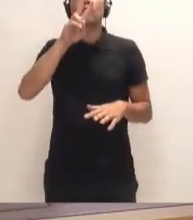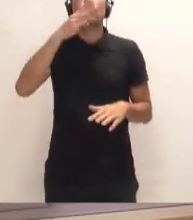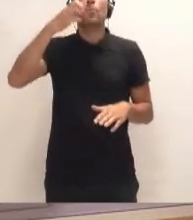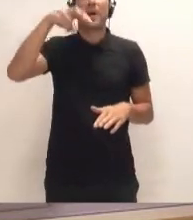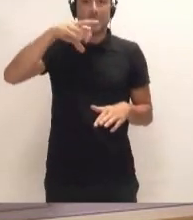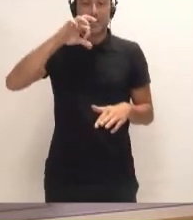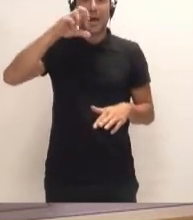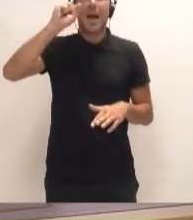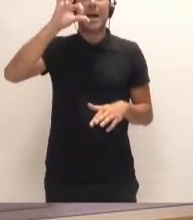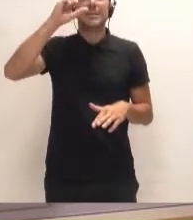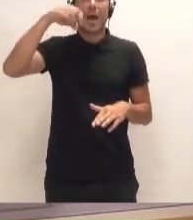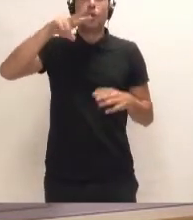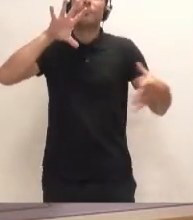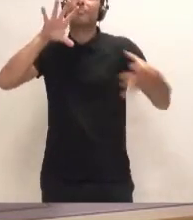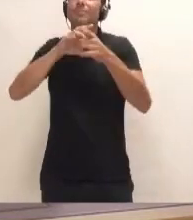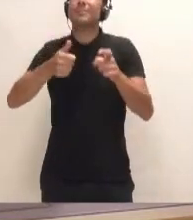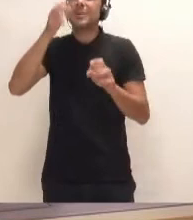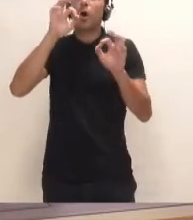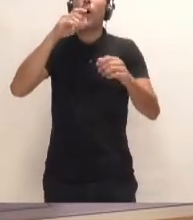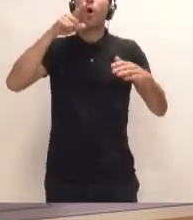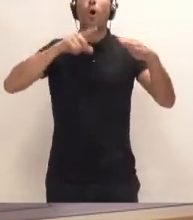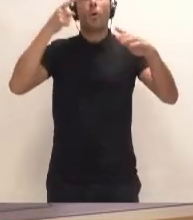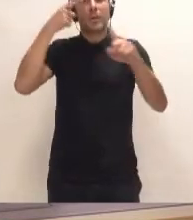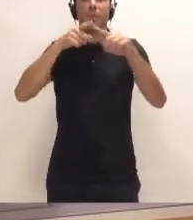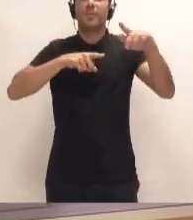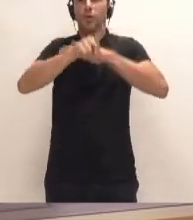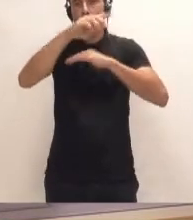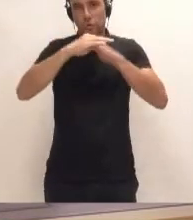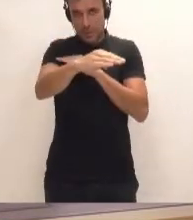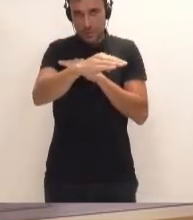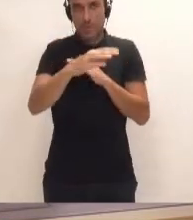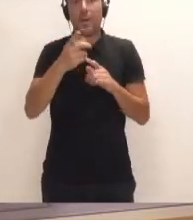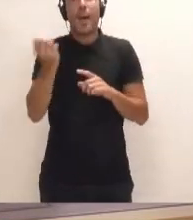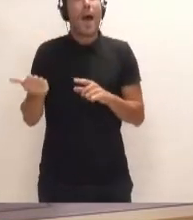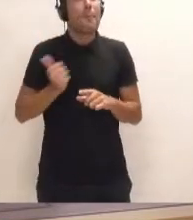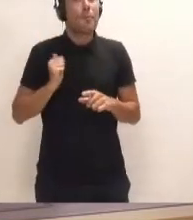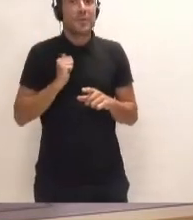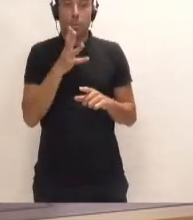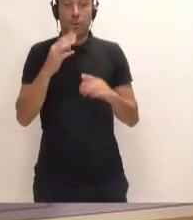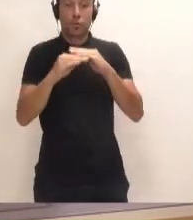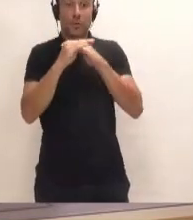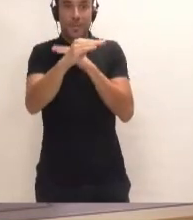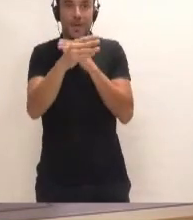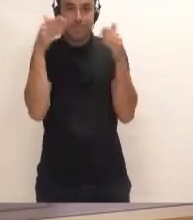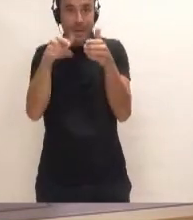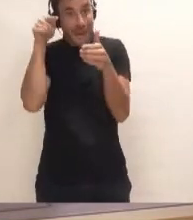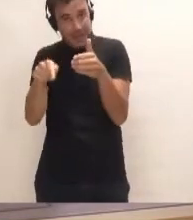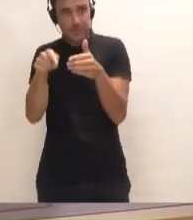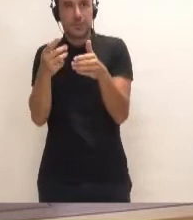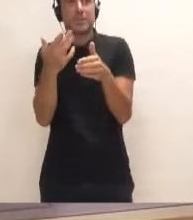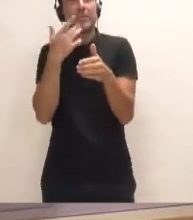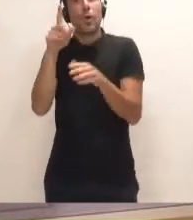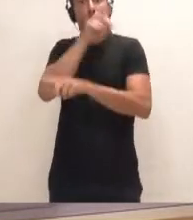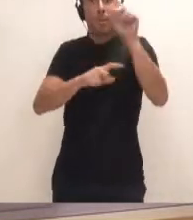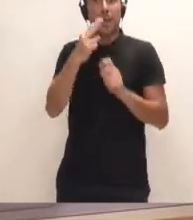que ver con los dos ODS. Hay que aprovechar lo que tenemos. La sostenibilidad se basa en eso. Si el problema de los